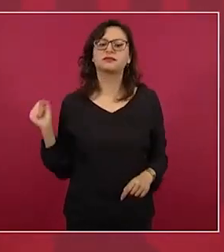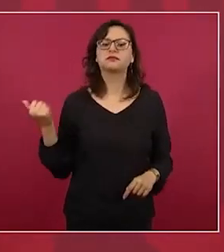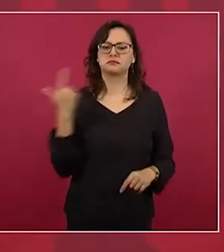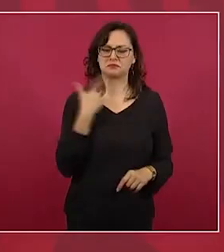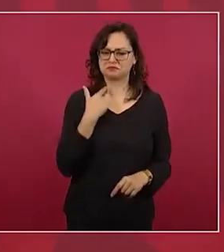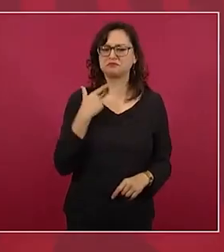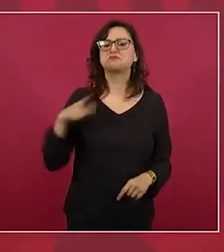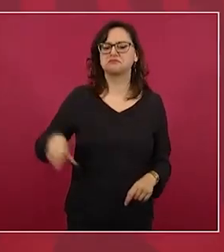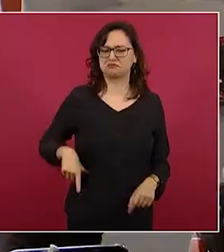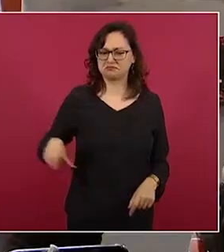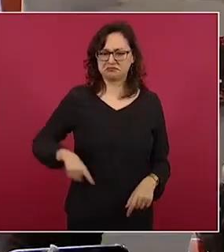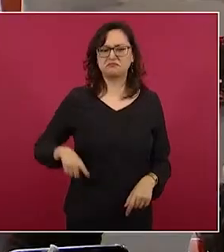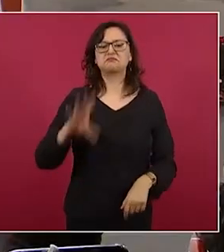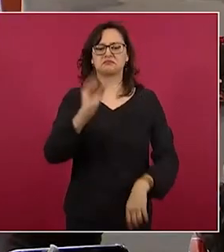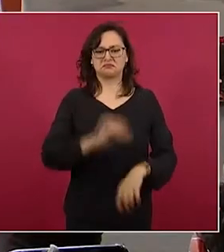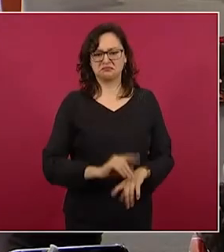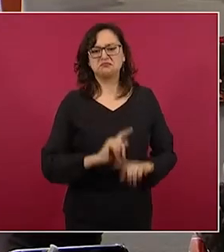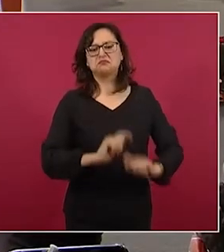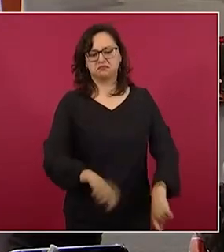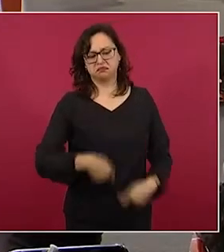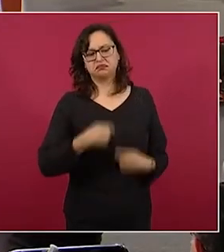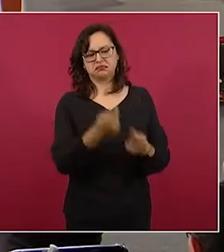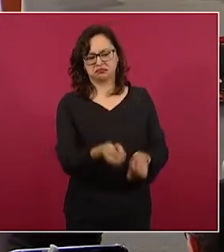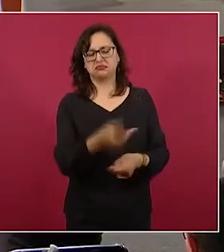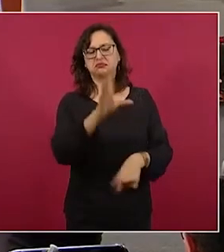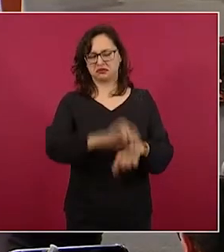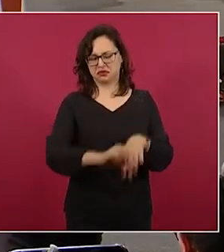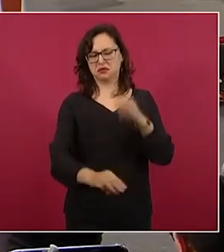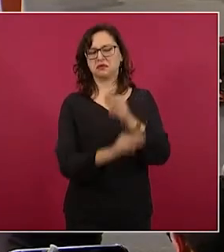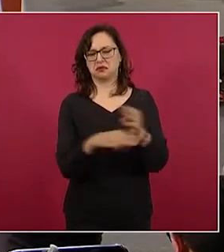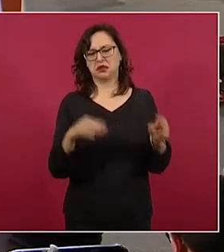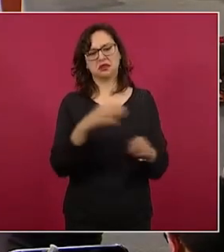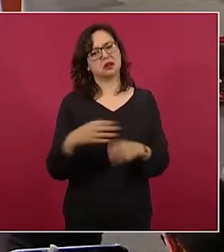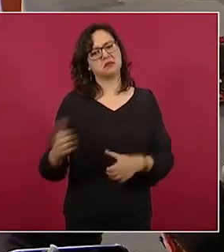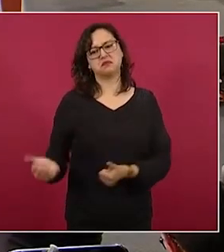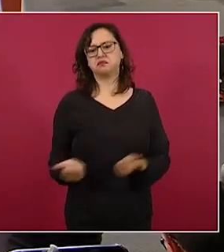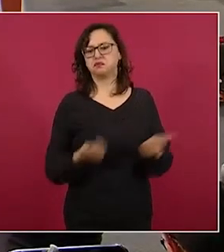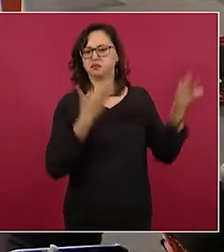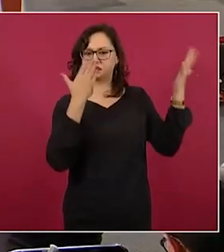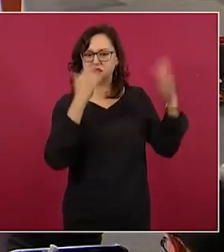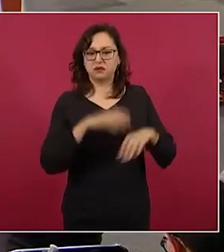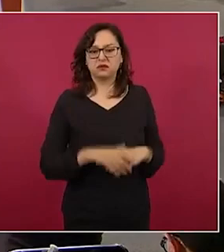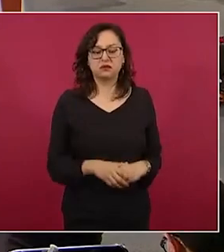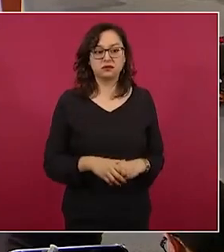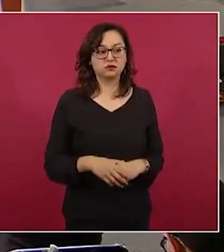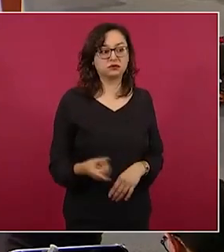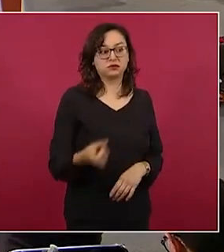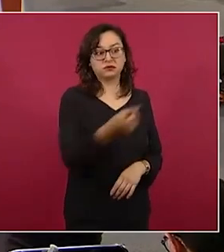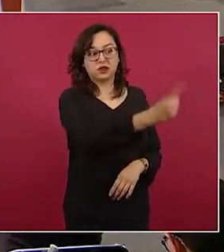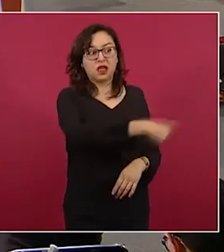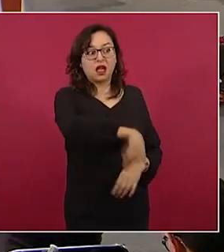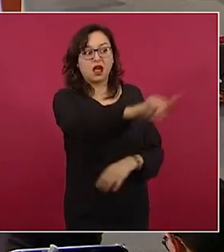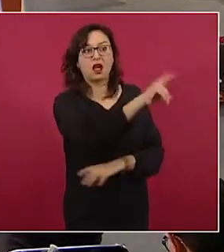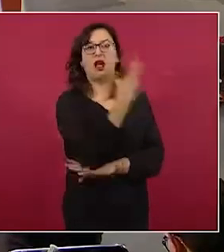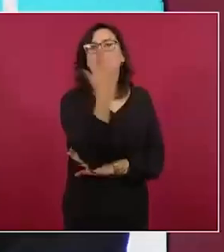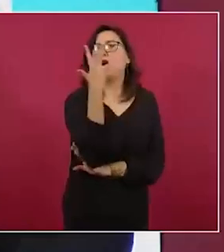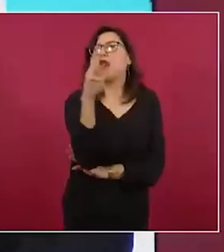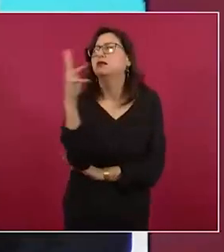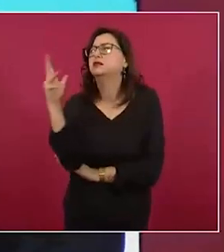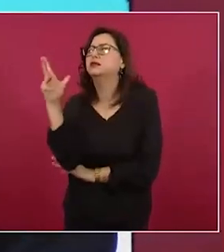y los ambientalistas nunca,